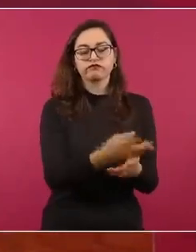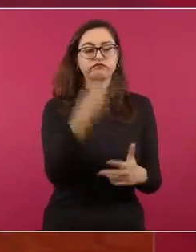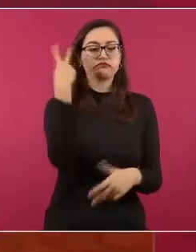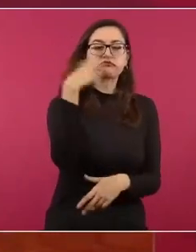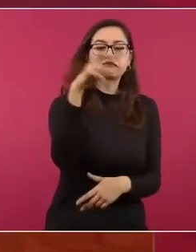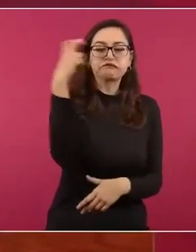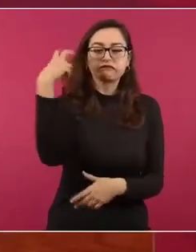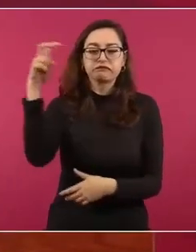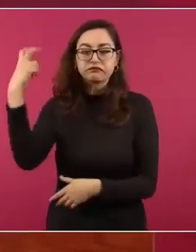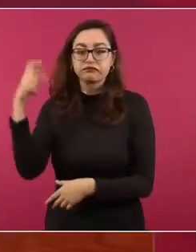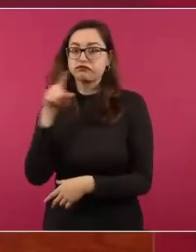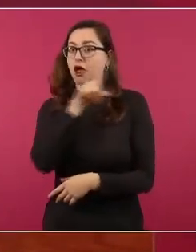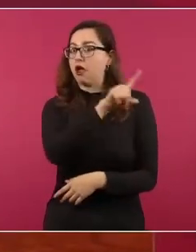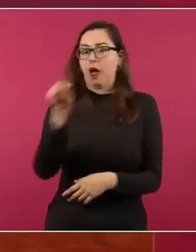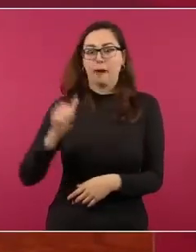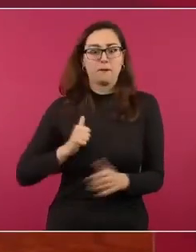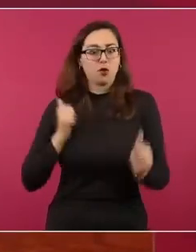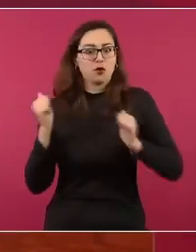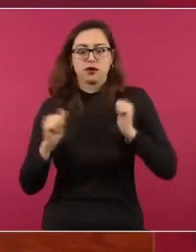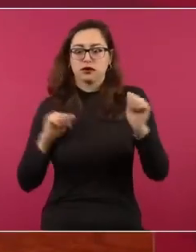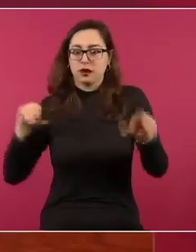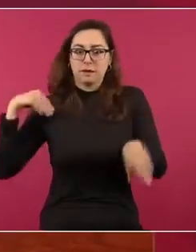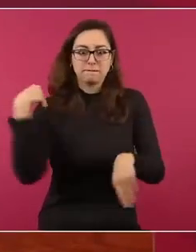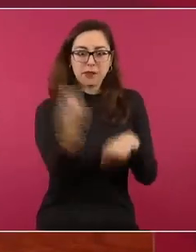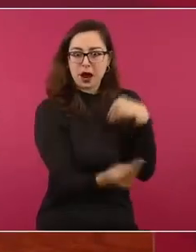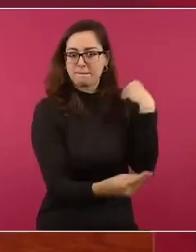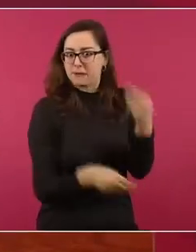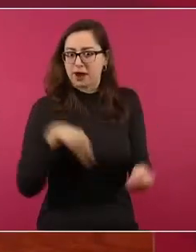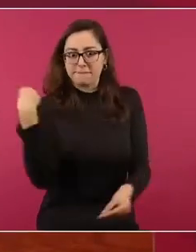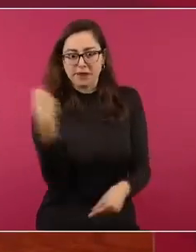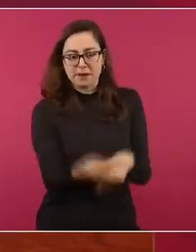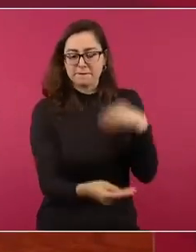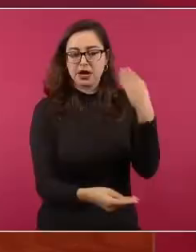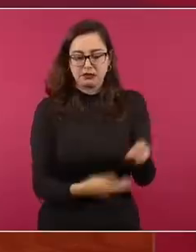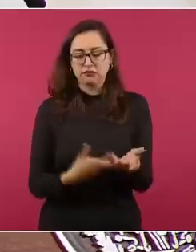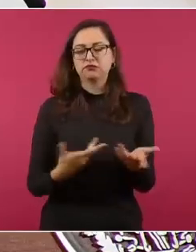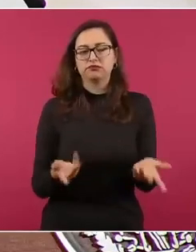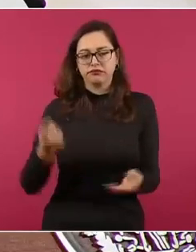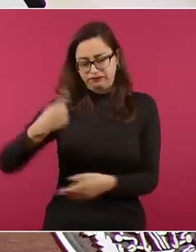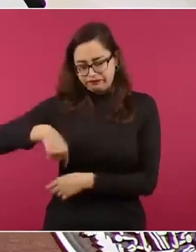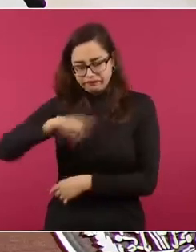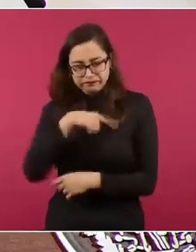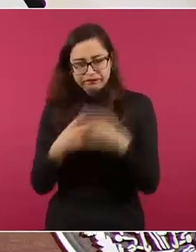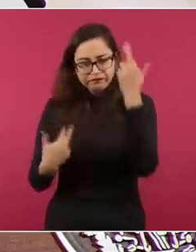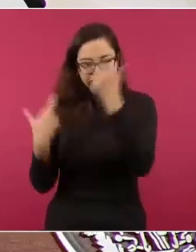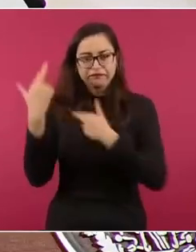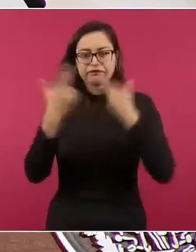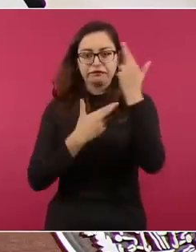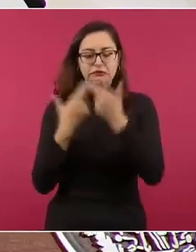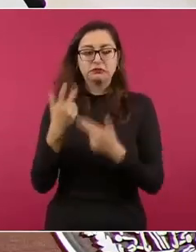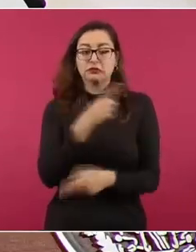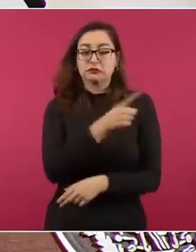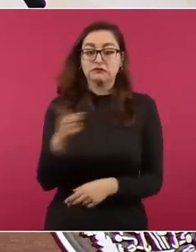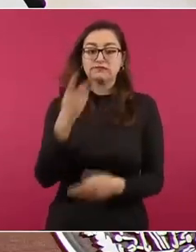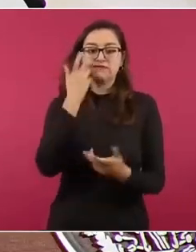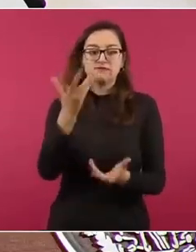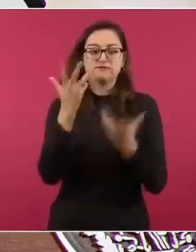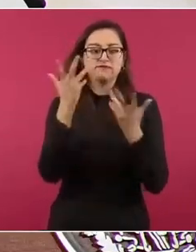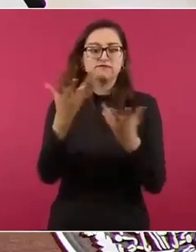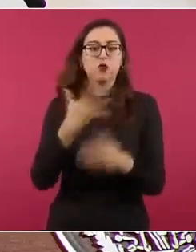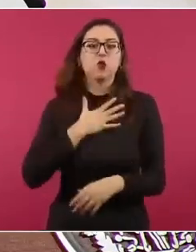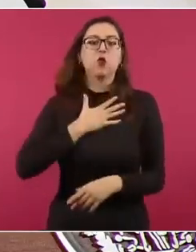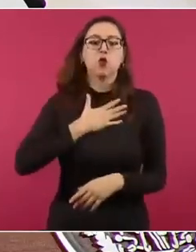en los estados, en los municipios y le solicitan esa demanda justicia. Entonces,